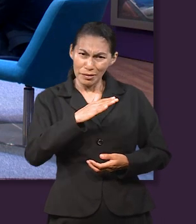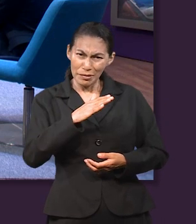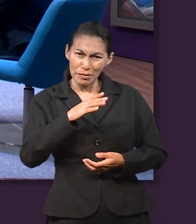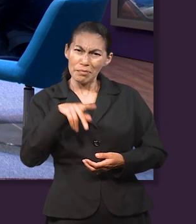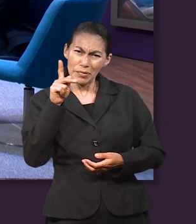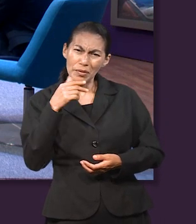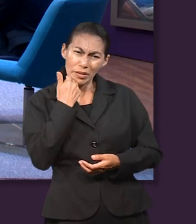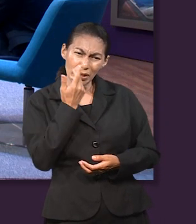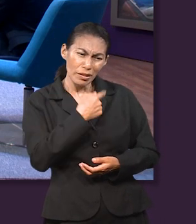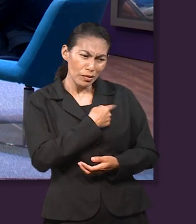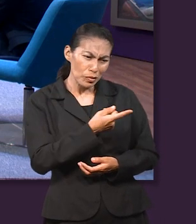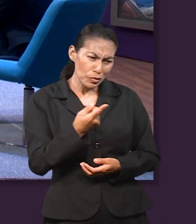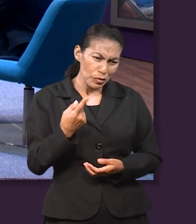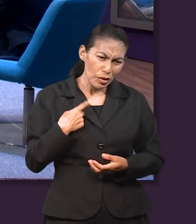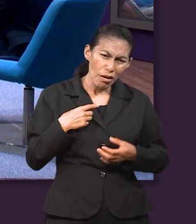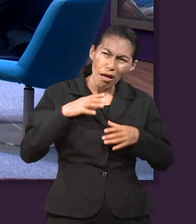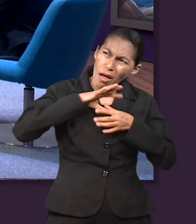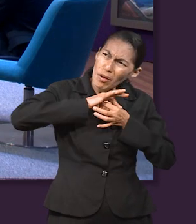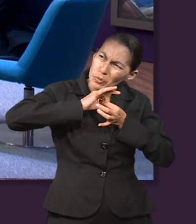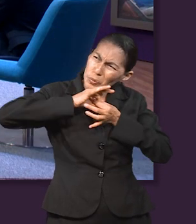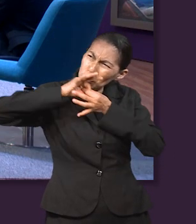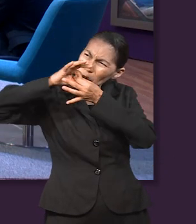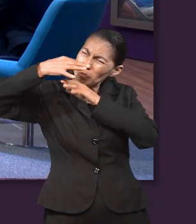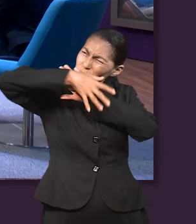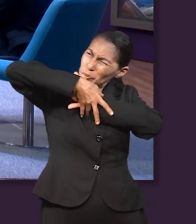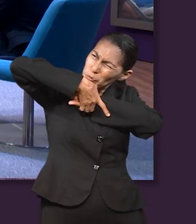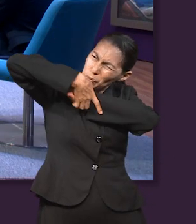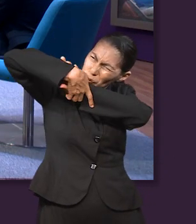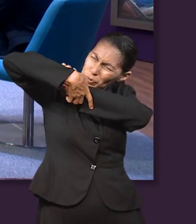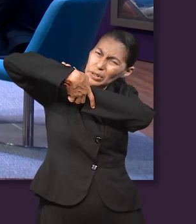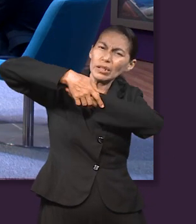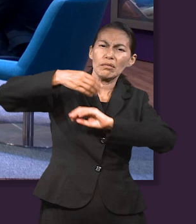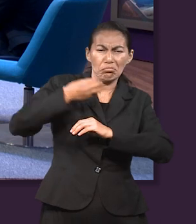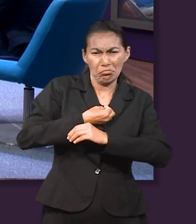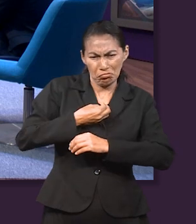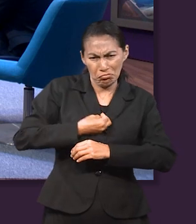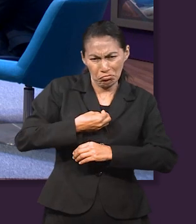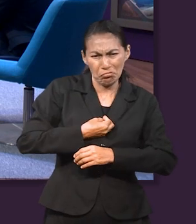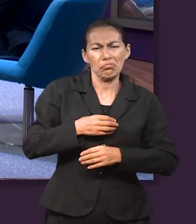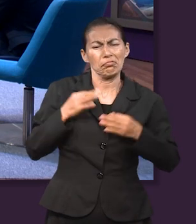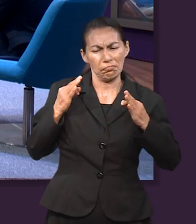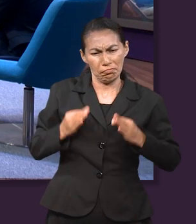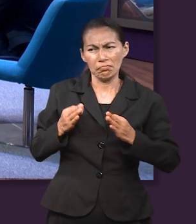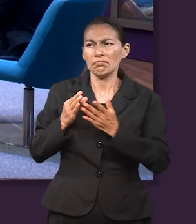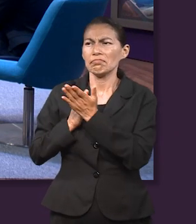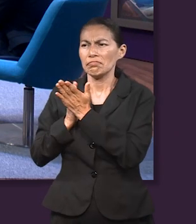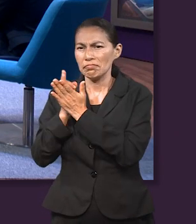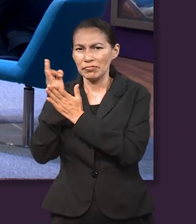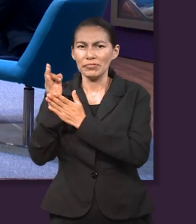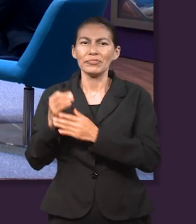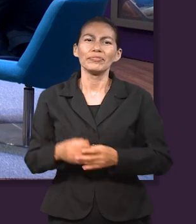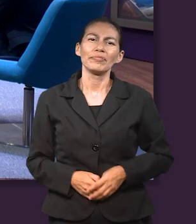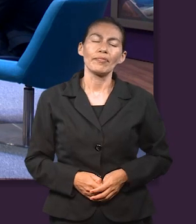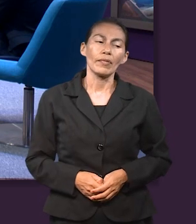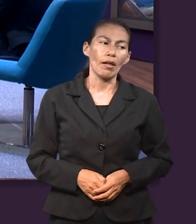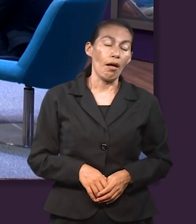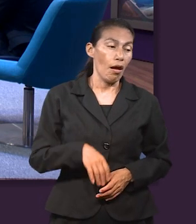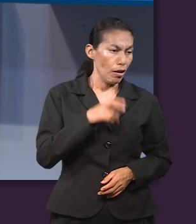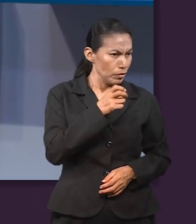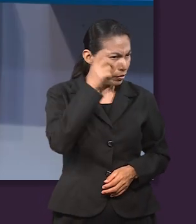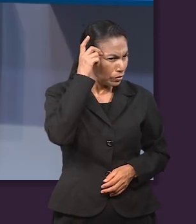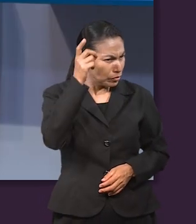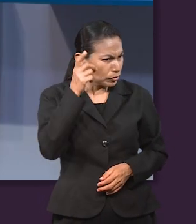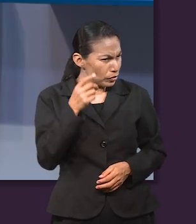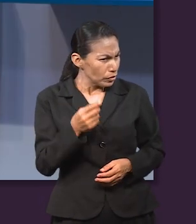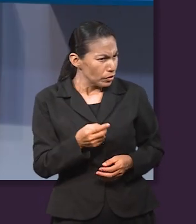que podemos aguantar, pero Él quiere y desea que nos encomendemos a Él para poder pasar las pruebas que Él tiene para nosotros. Ok. Entonces, Él